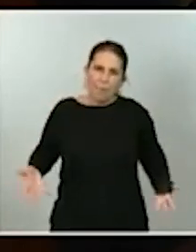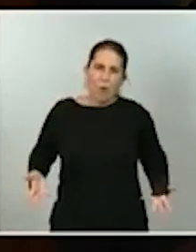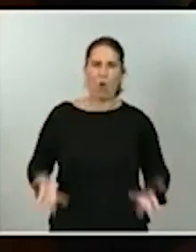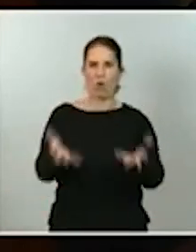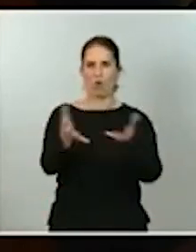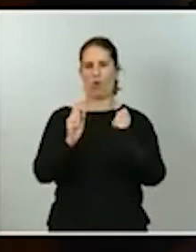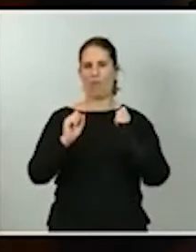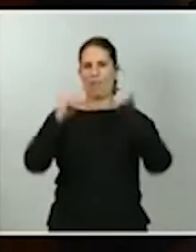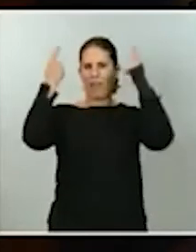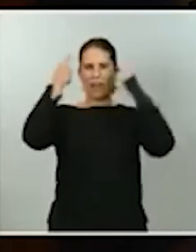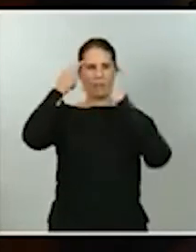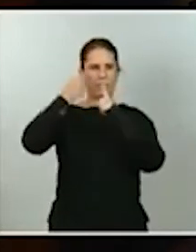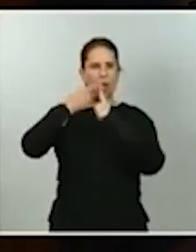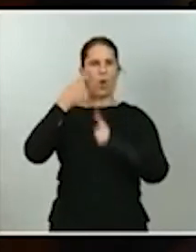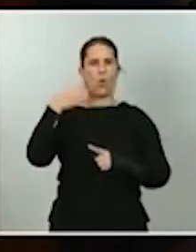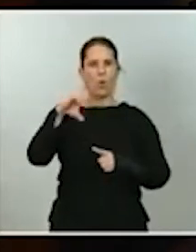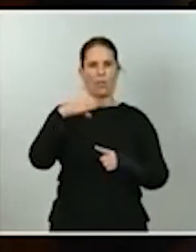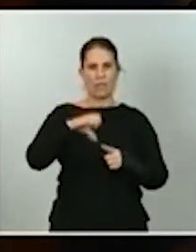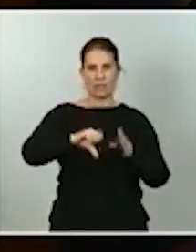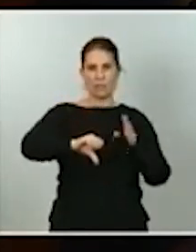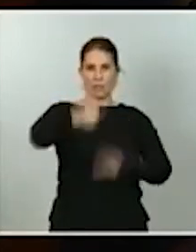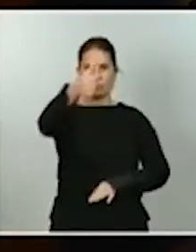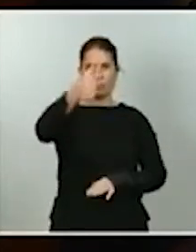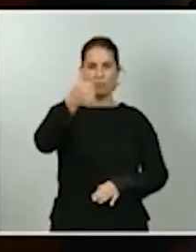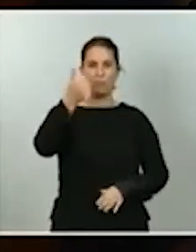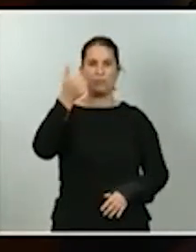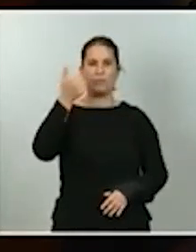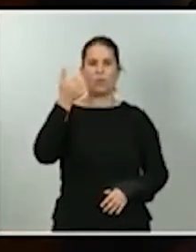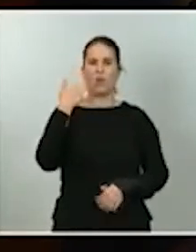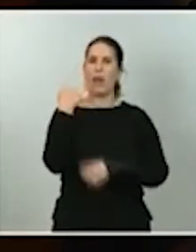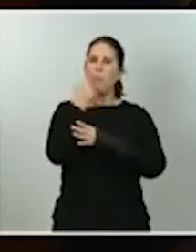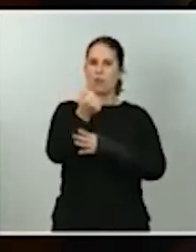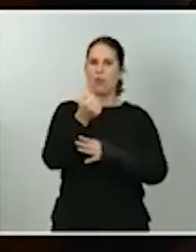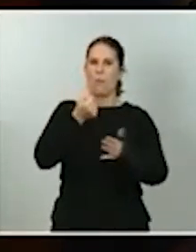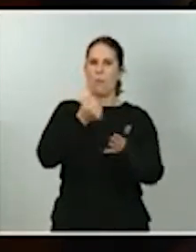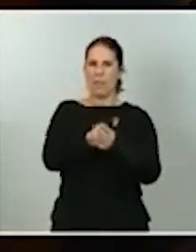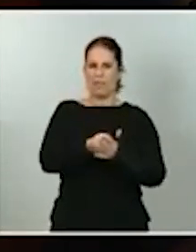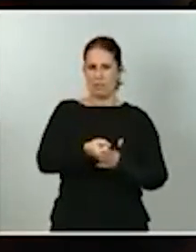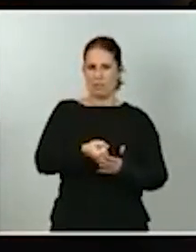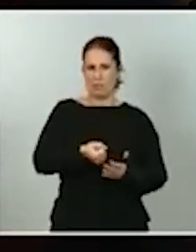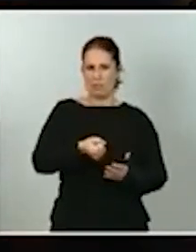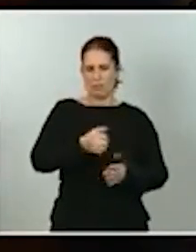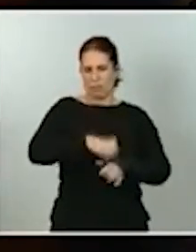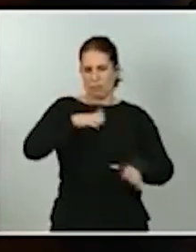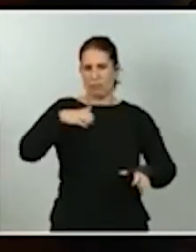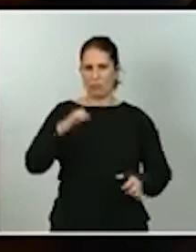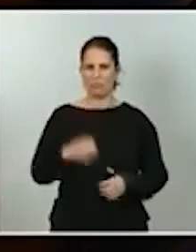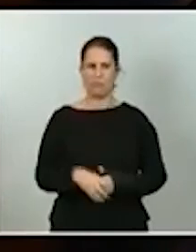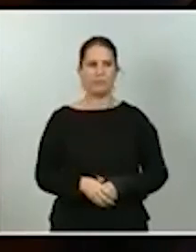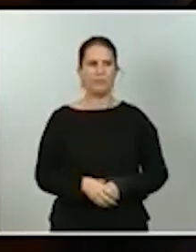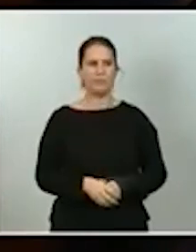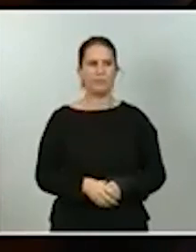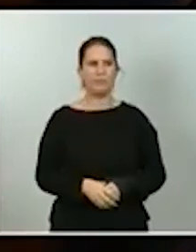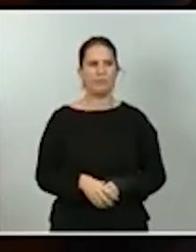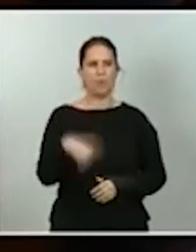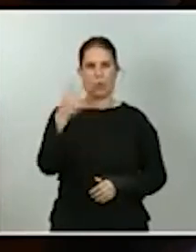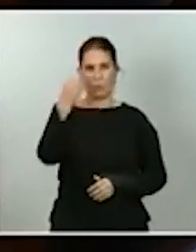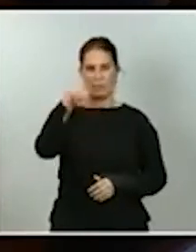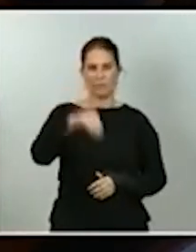cuentas puedan ver la luz con el máximo respaldo posible. Y solo una cuestión más en referencia,